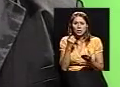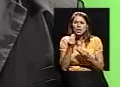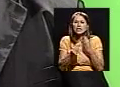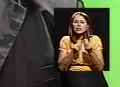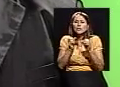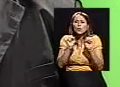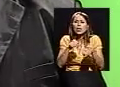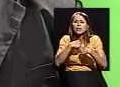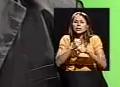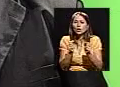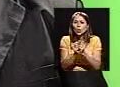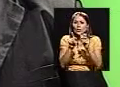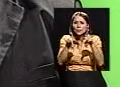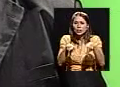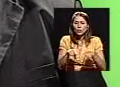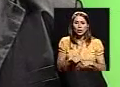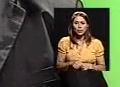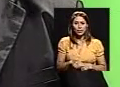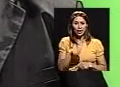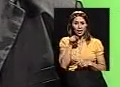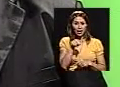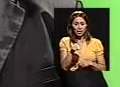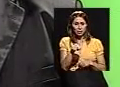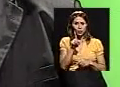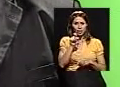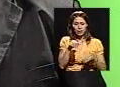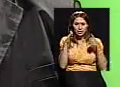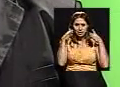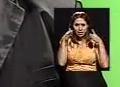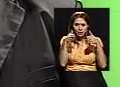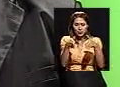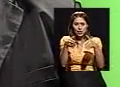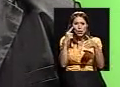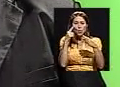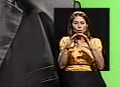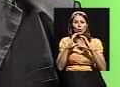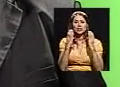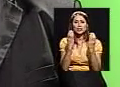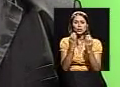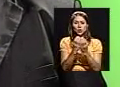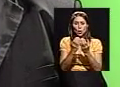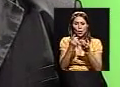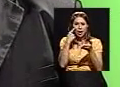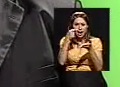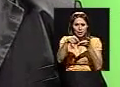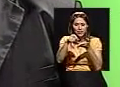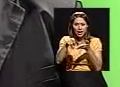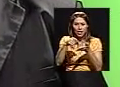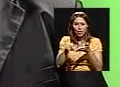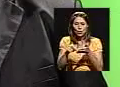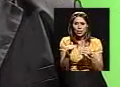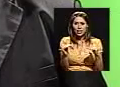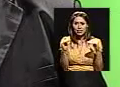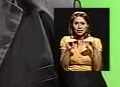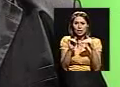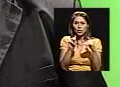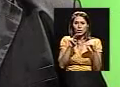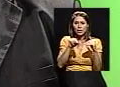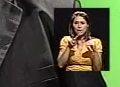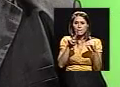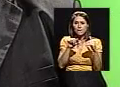Eso es competencia de la comisión calificadora. ¿Será más parte médica? Ahí hay médicos